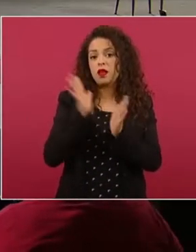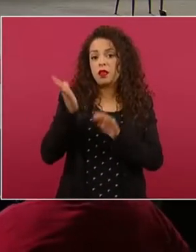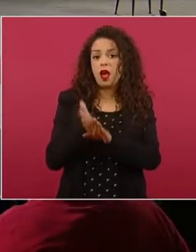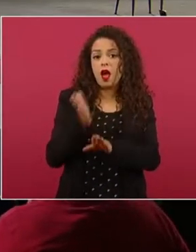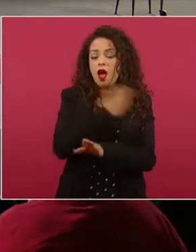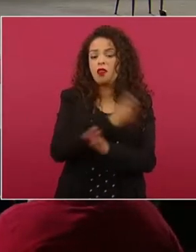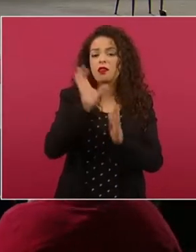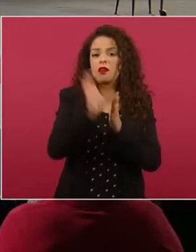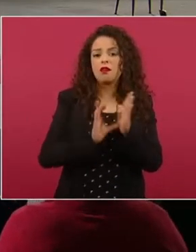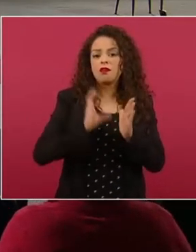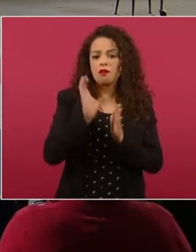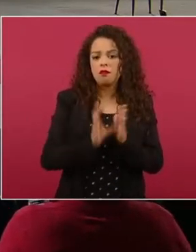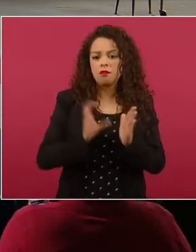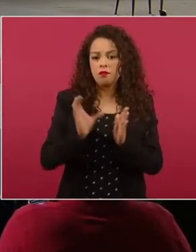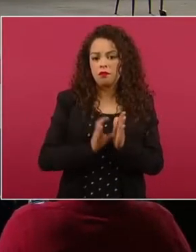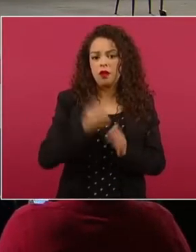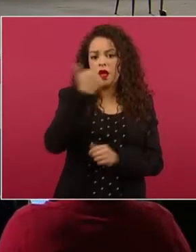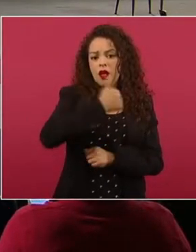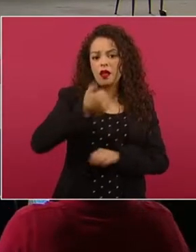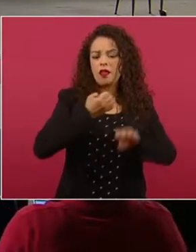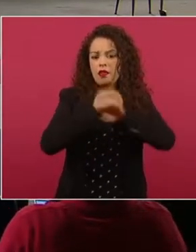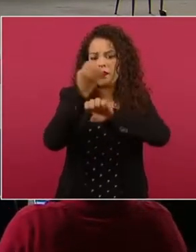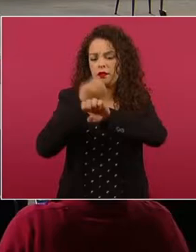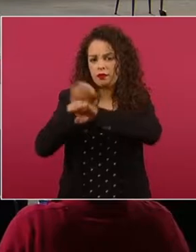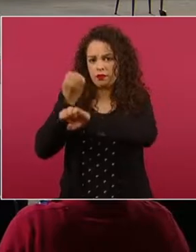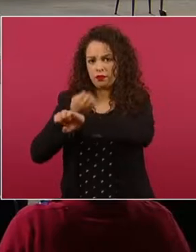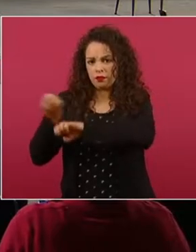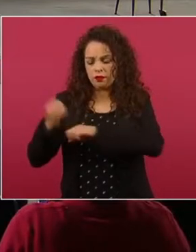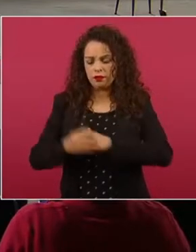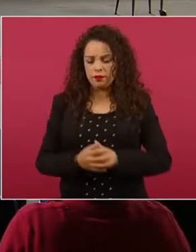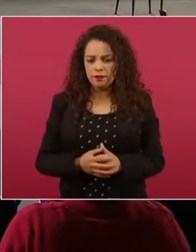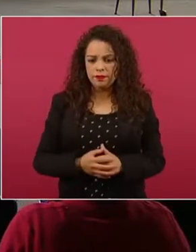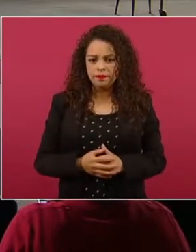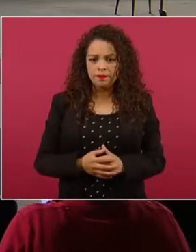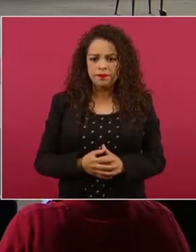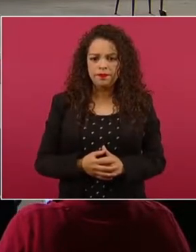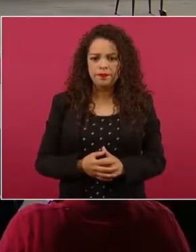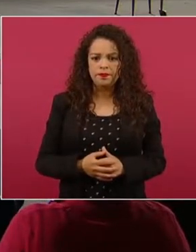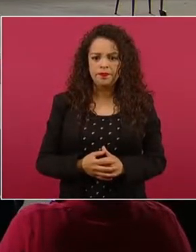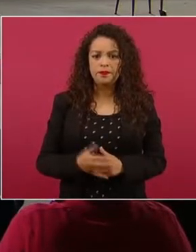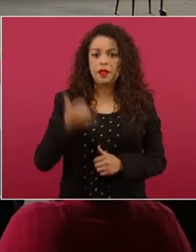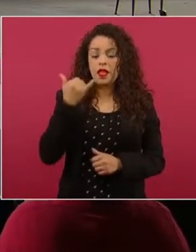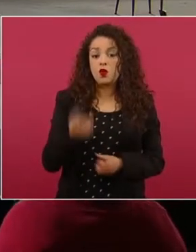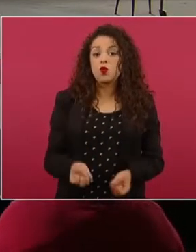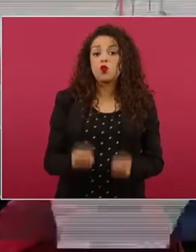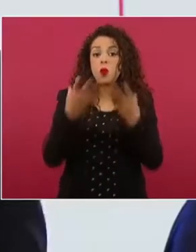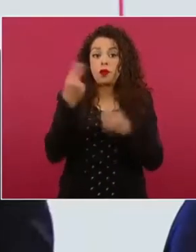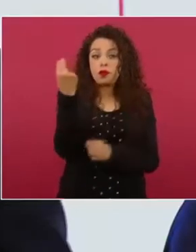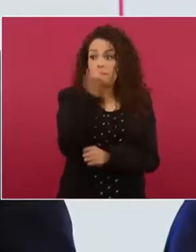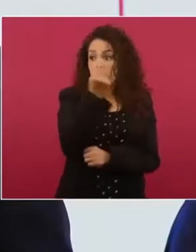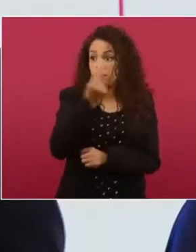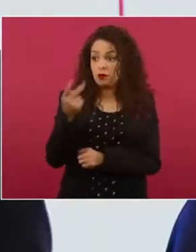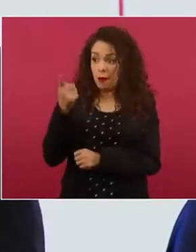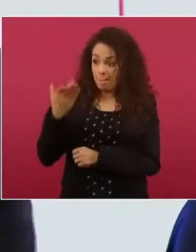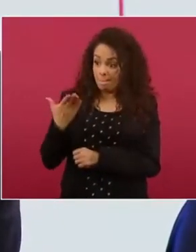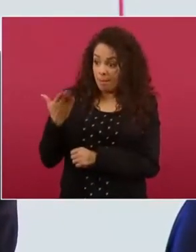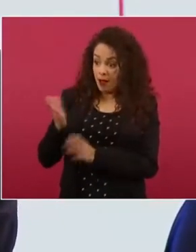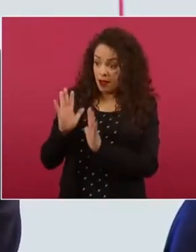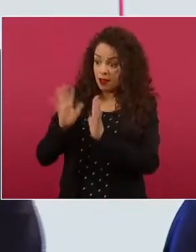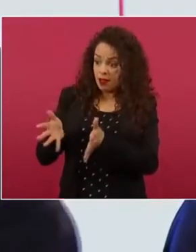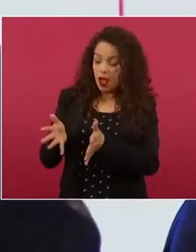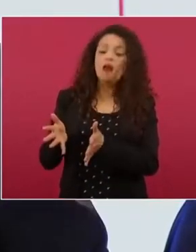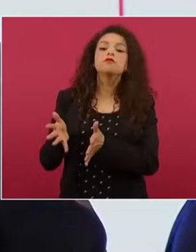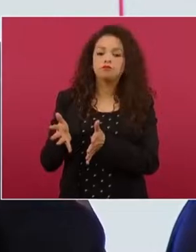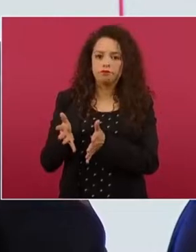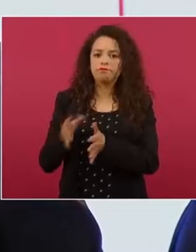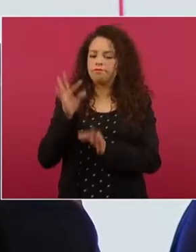por cada entidad federativa y apegada a la cantidad exacta solicitada por cada